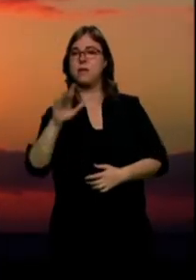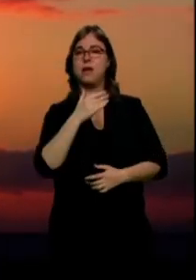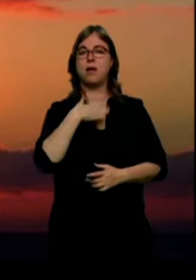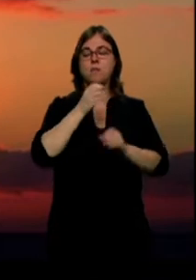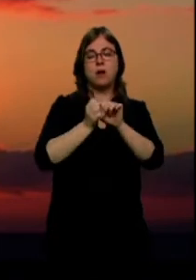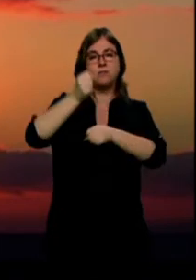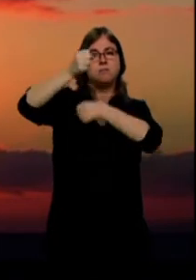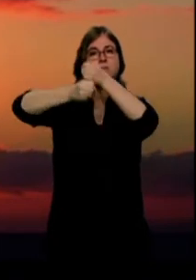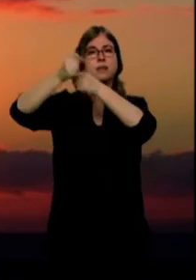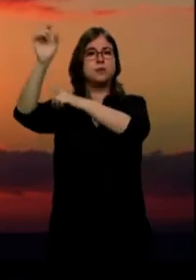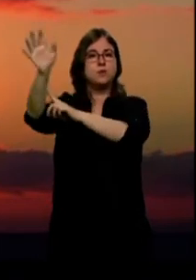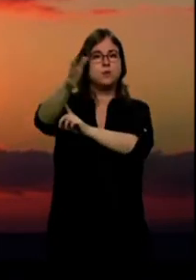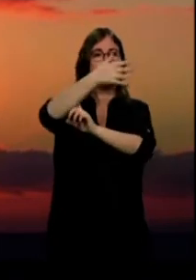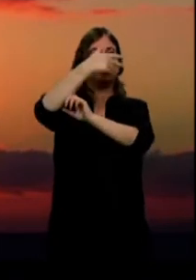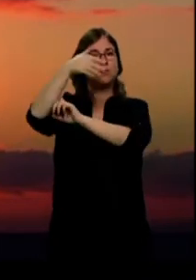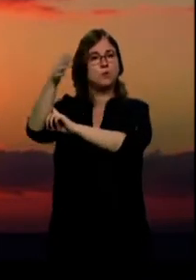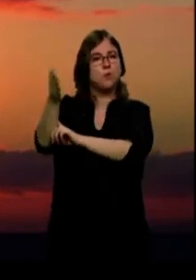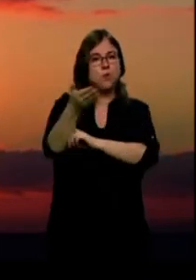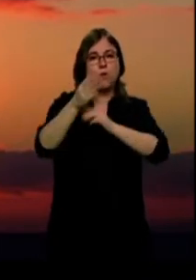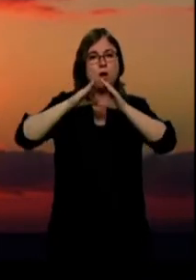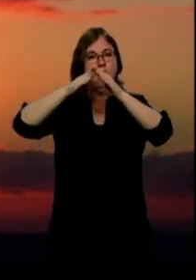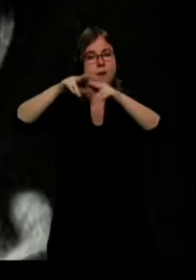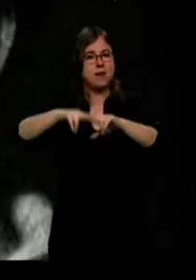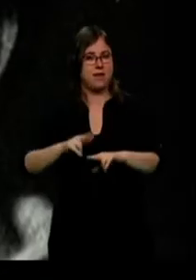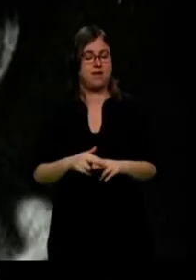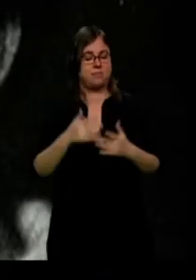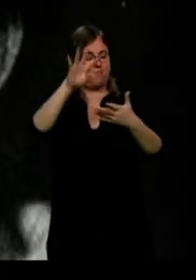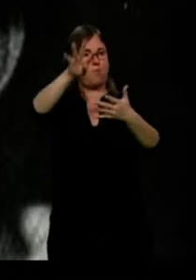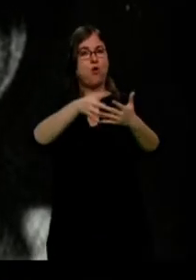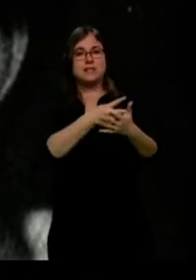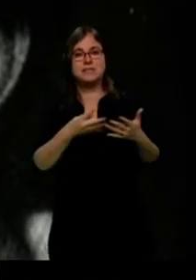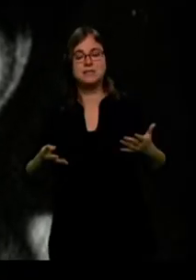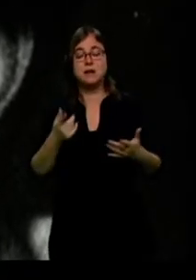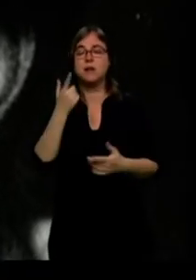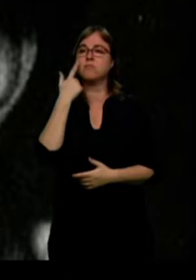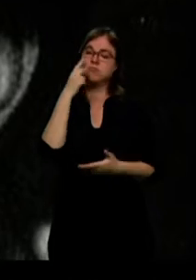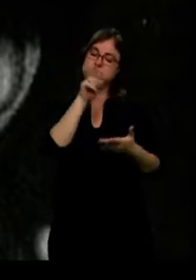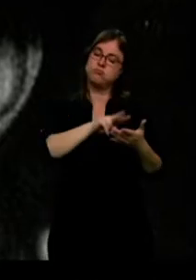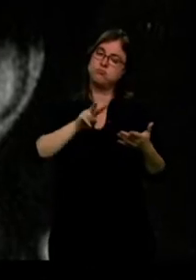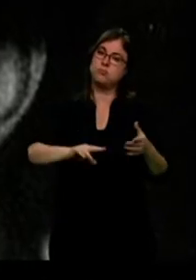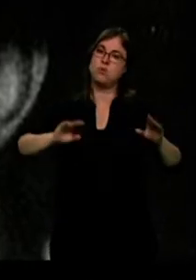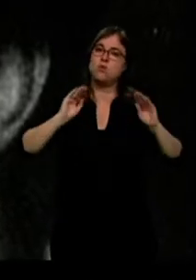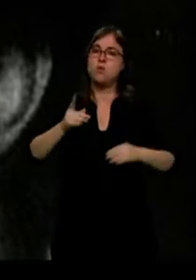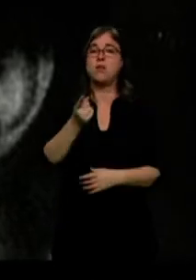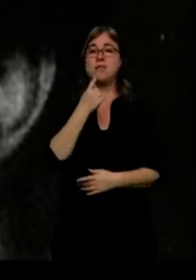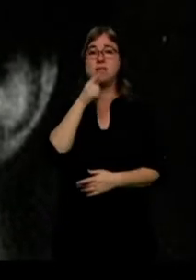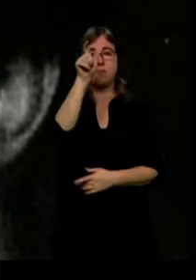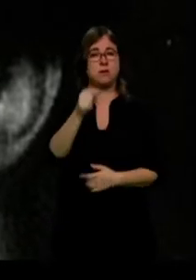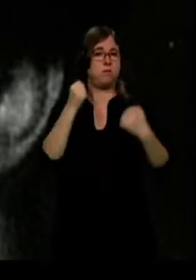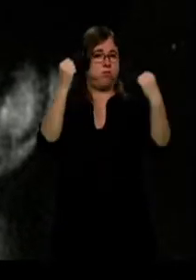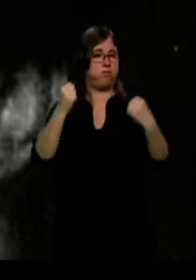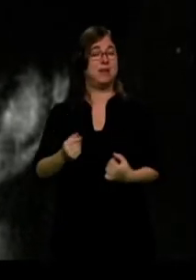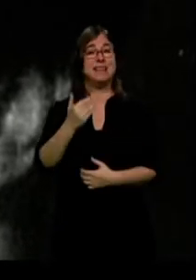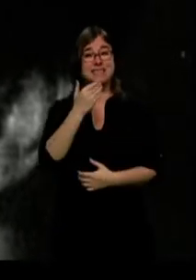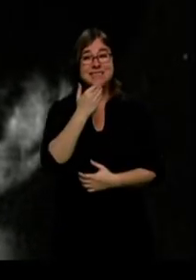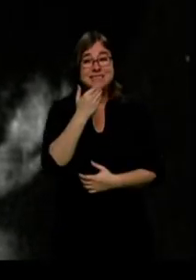vela en la nave prieta. Nunca está de más volver a Ezra Pound. Dicen los expertos que si la humanidad se pierde